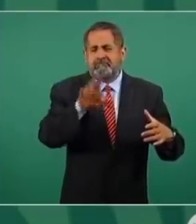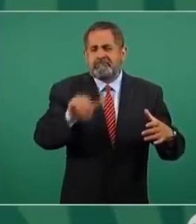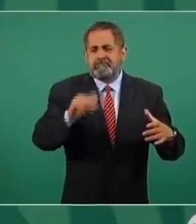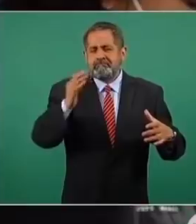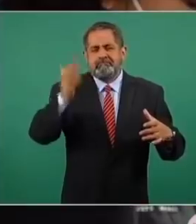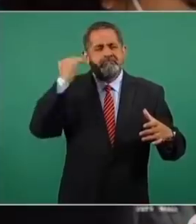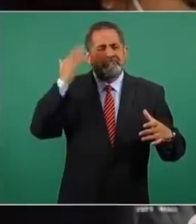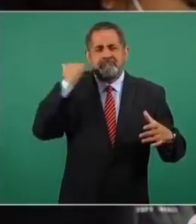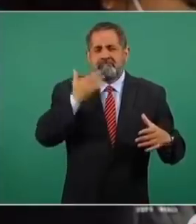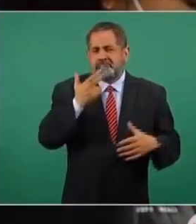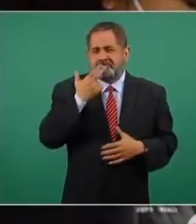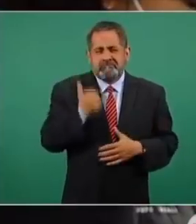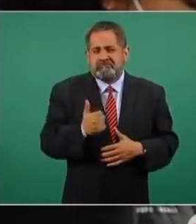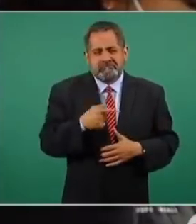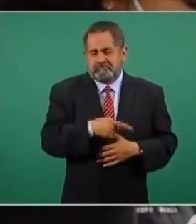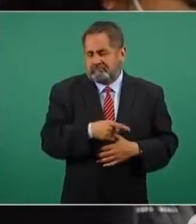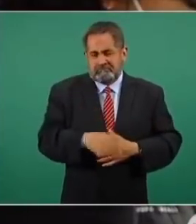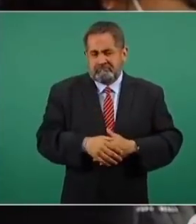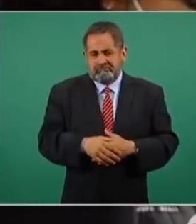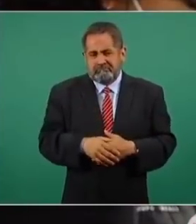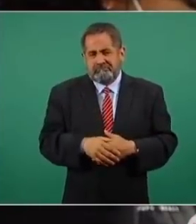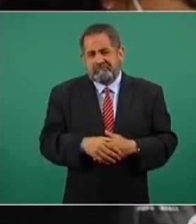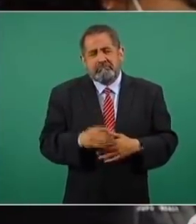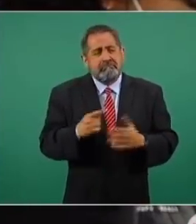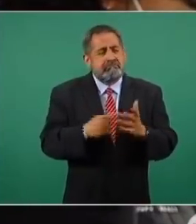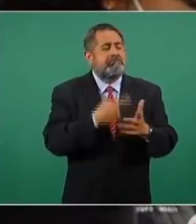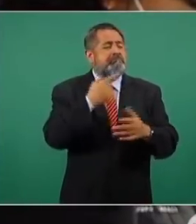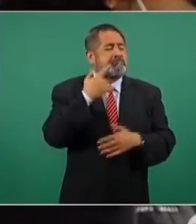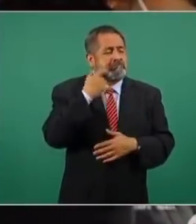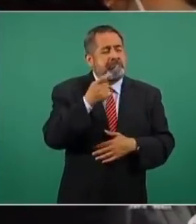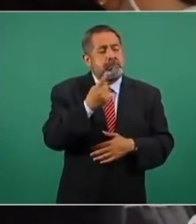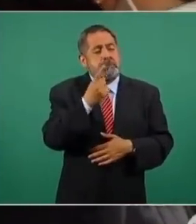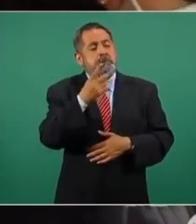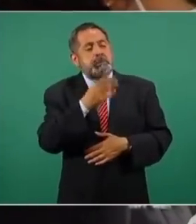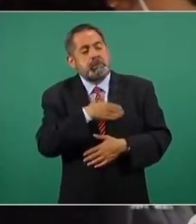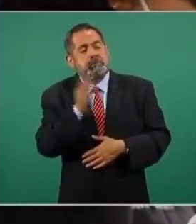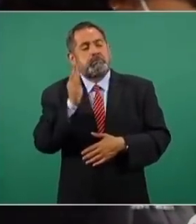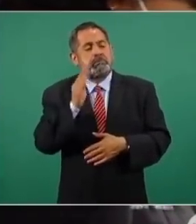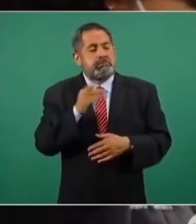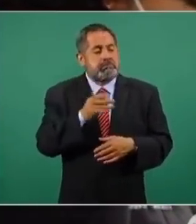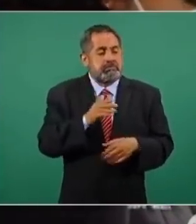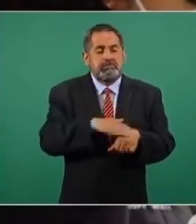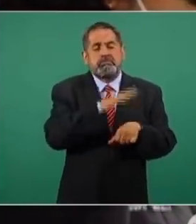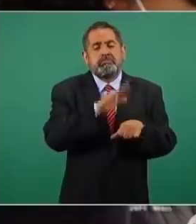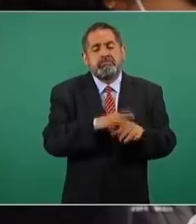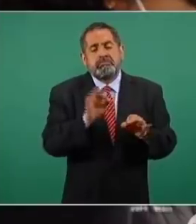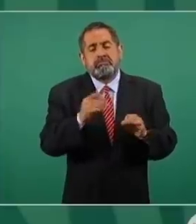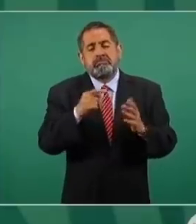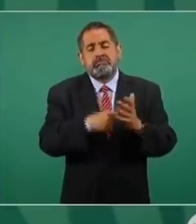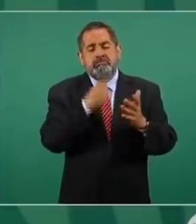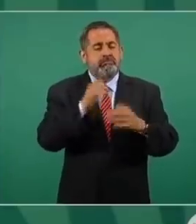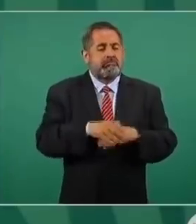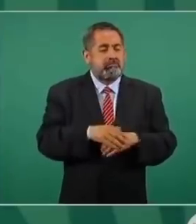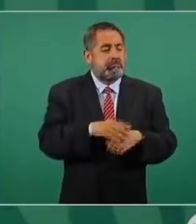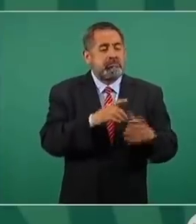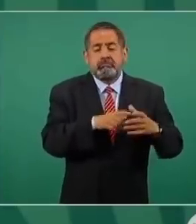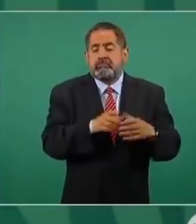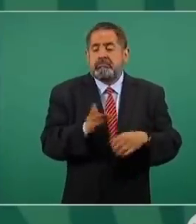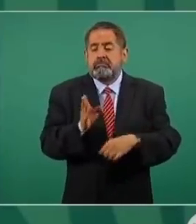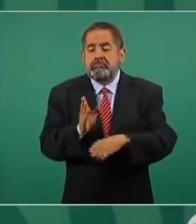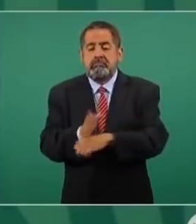o muy rara vez se castigaba